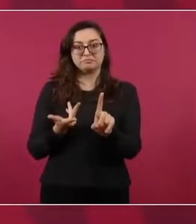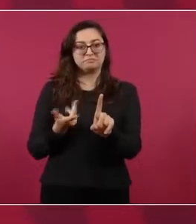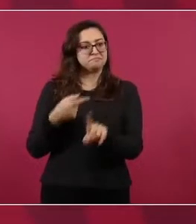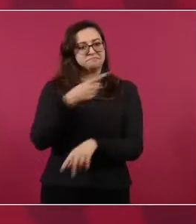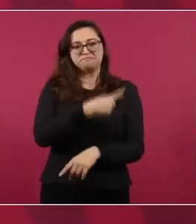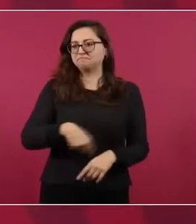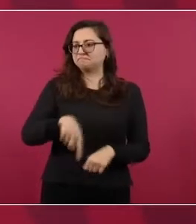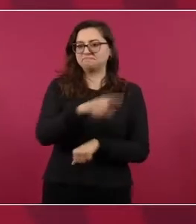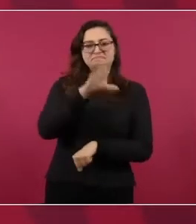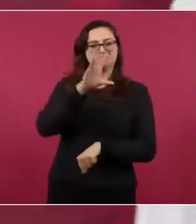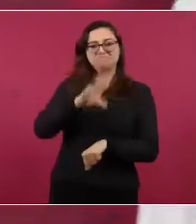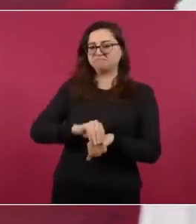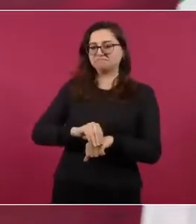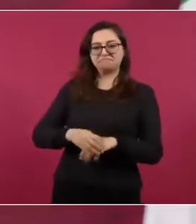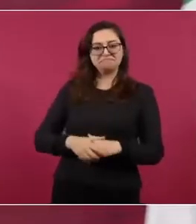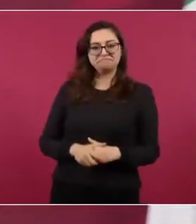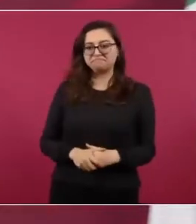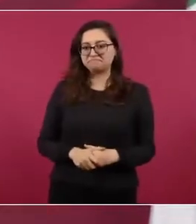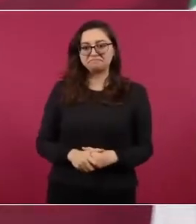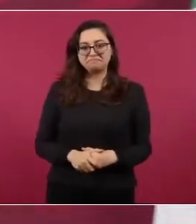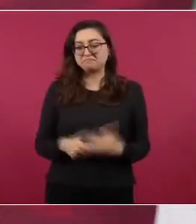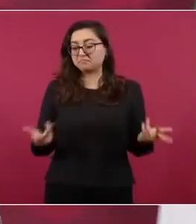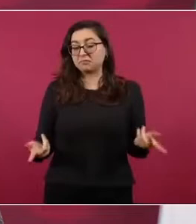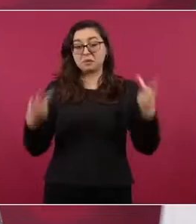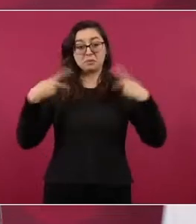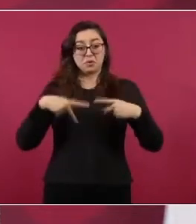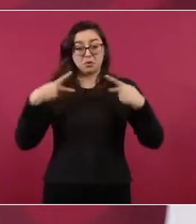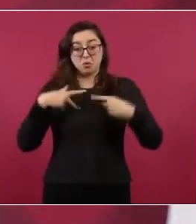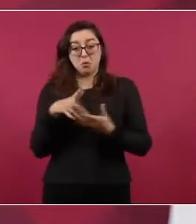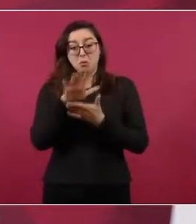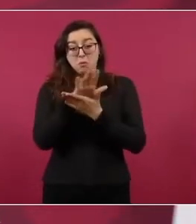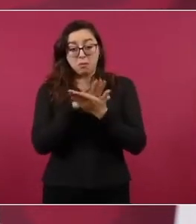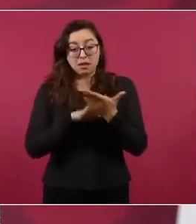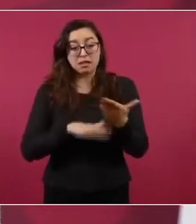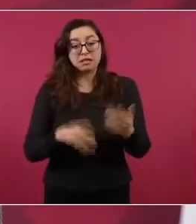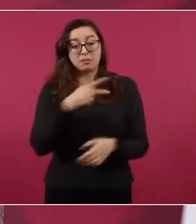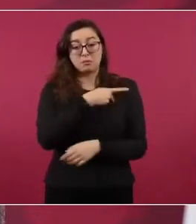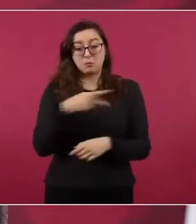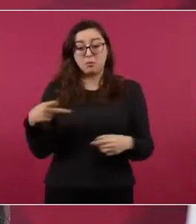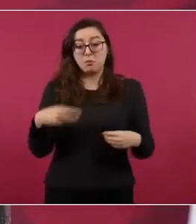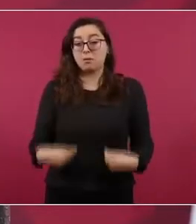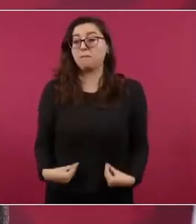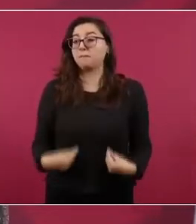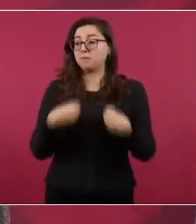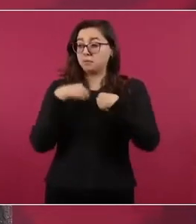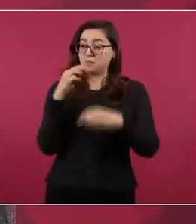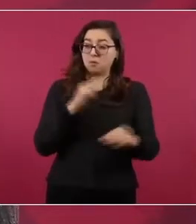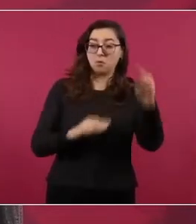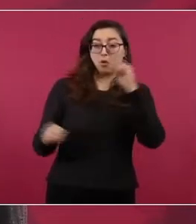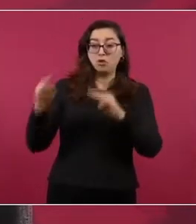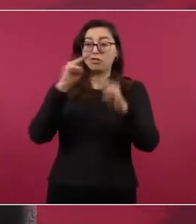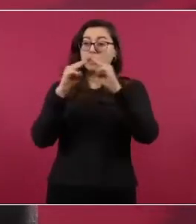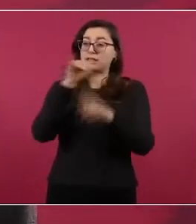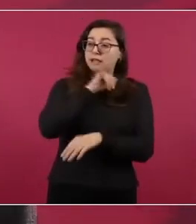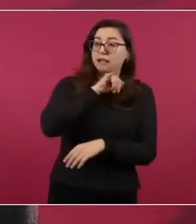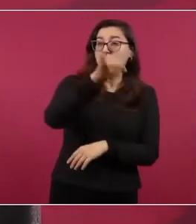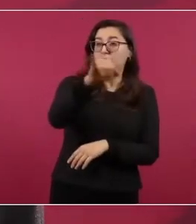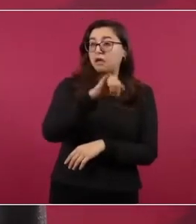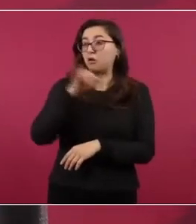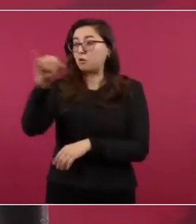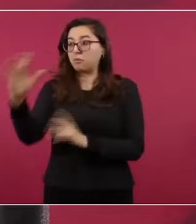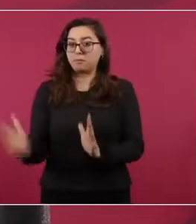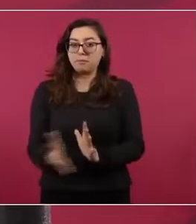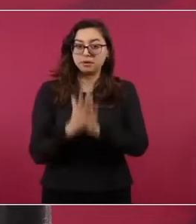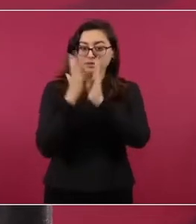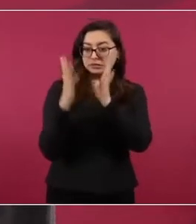participen en la vida pública,